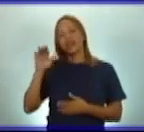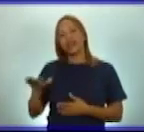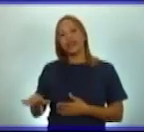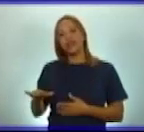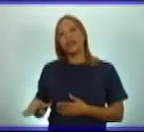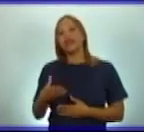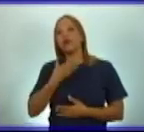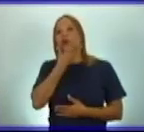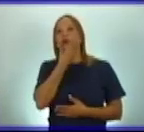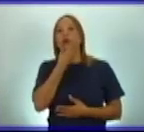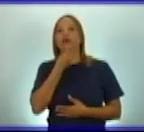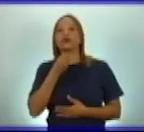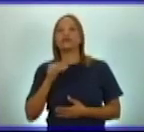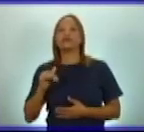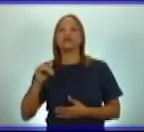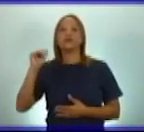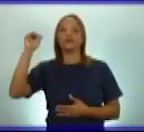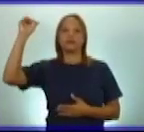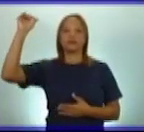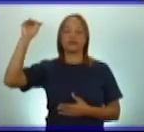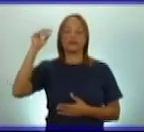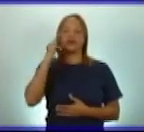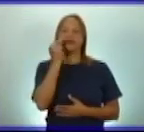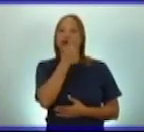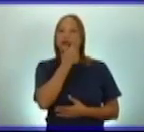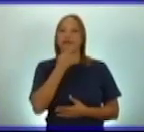juventud de José Martí.